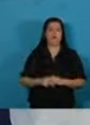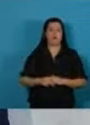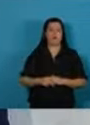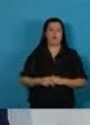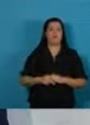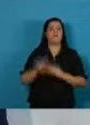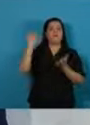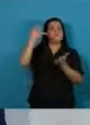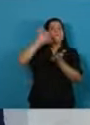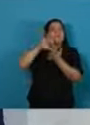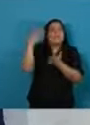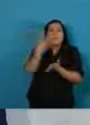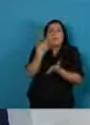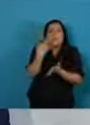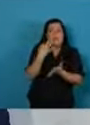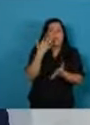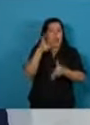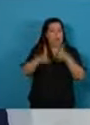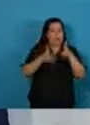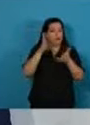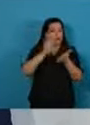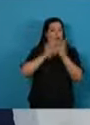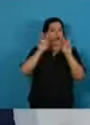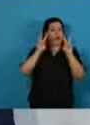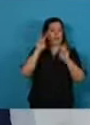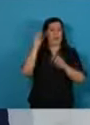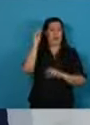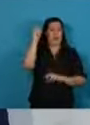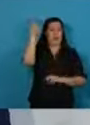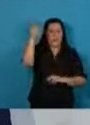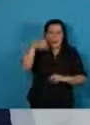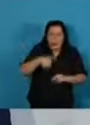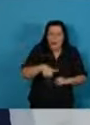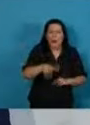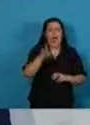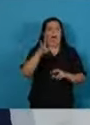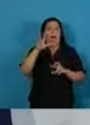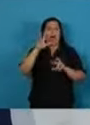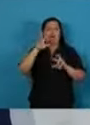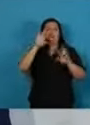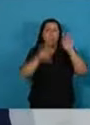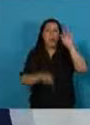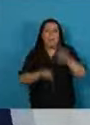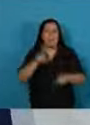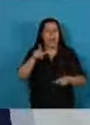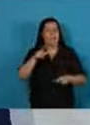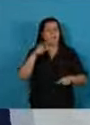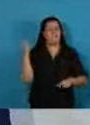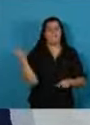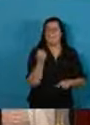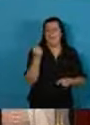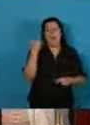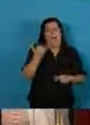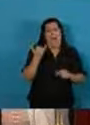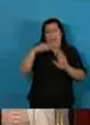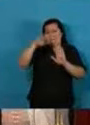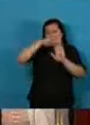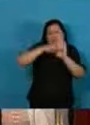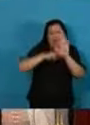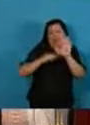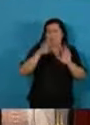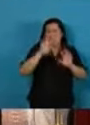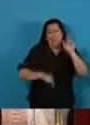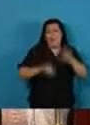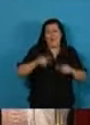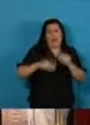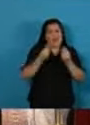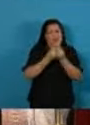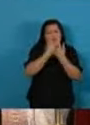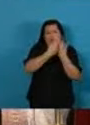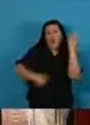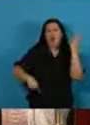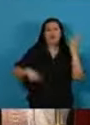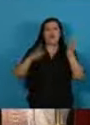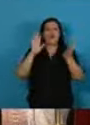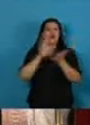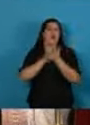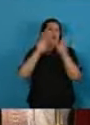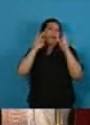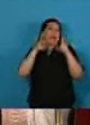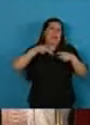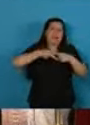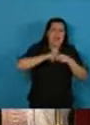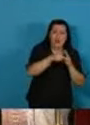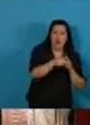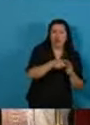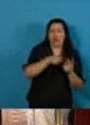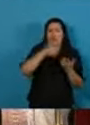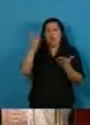tenemos para construir una agenda ambiciosa, innovadora y creativa en lo tecnológico,